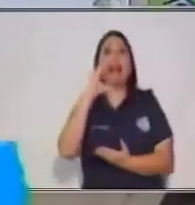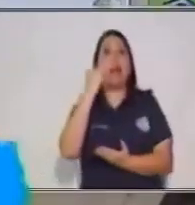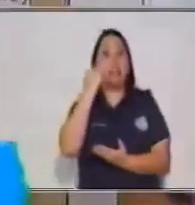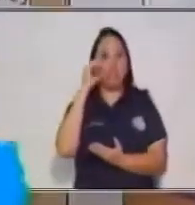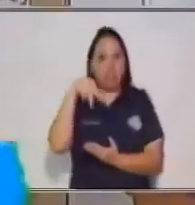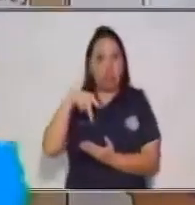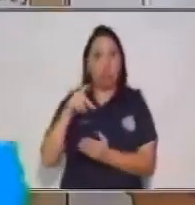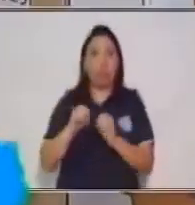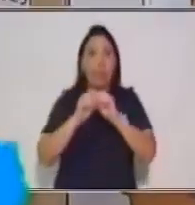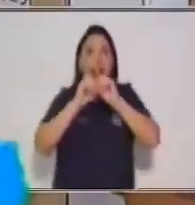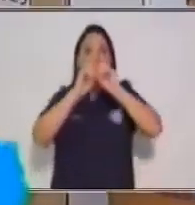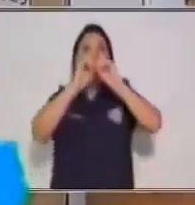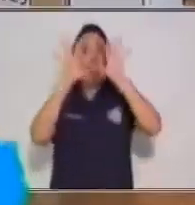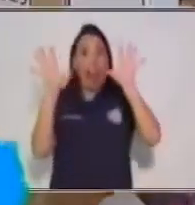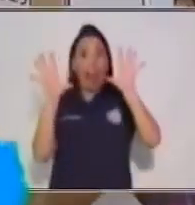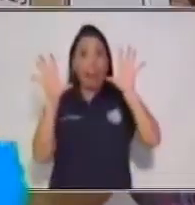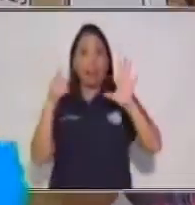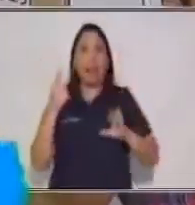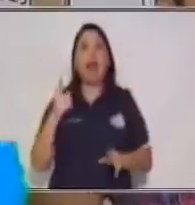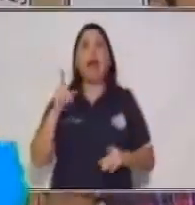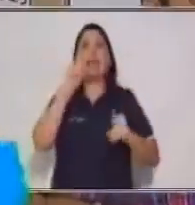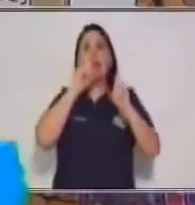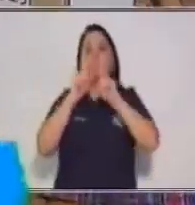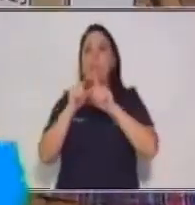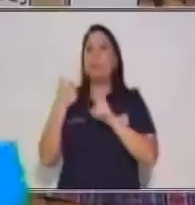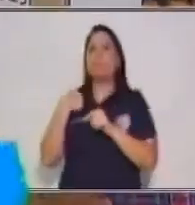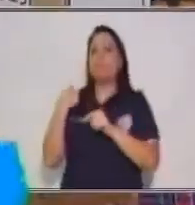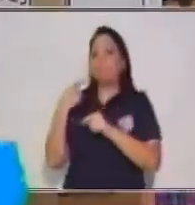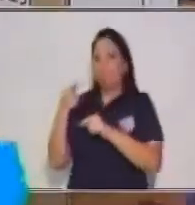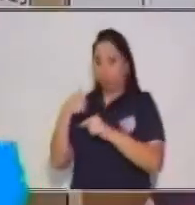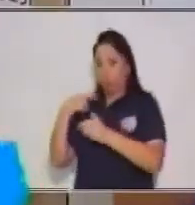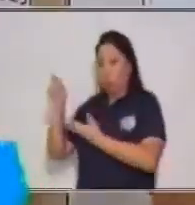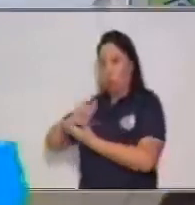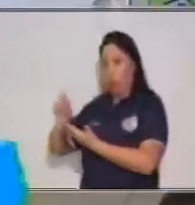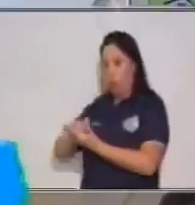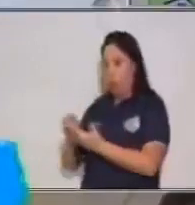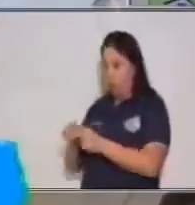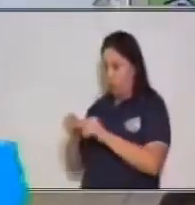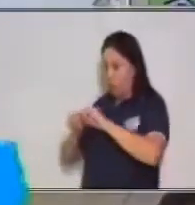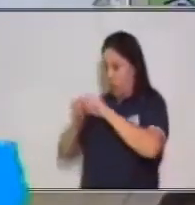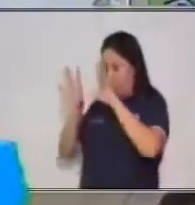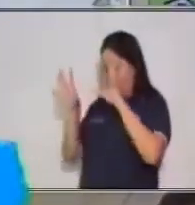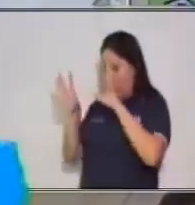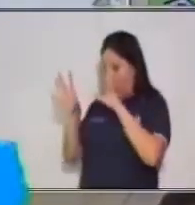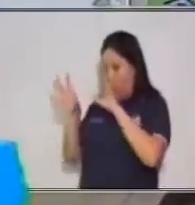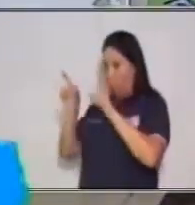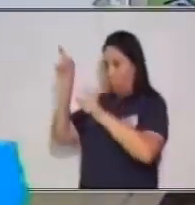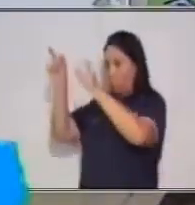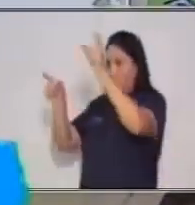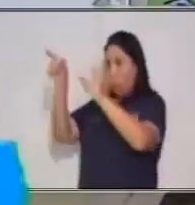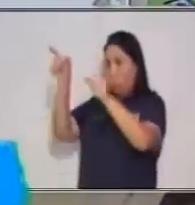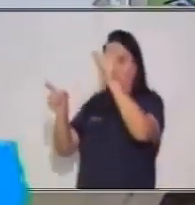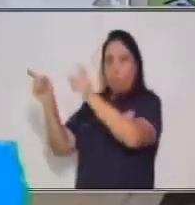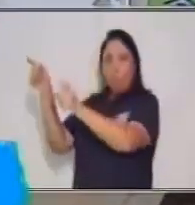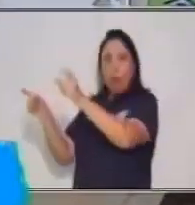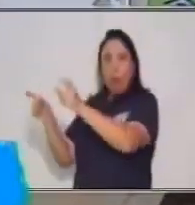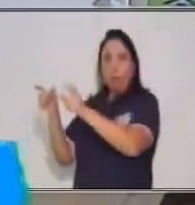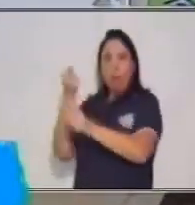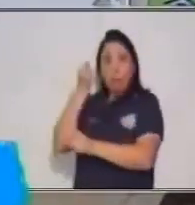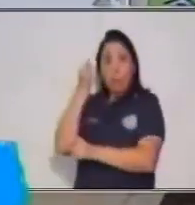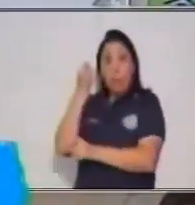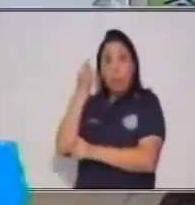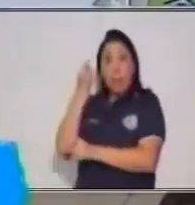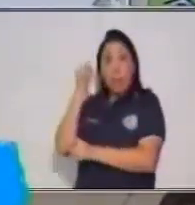Tenemos que también ponernos en el lugar de quien nos va a leer. ¿Será que está claro lo que estoy diciendo? ¿Sí es comprensible?